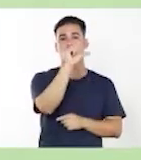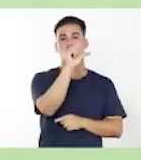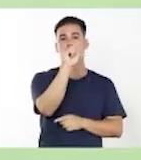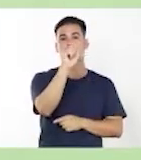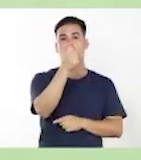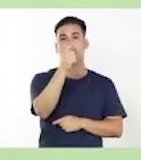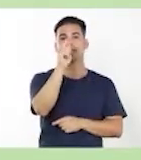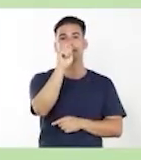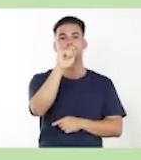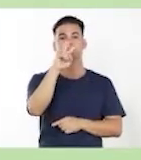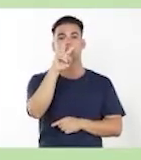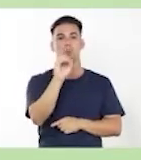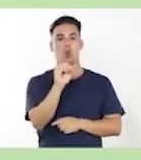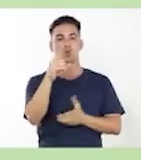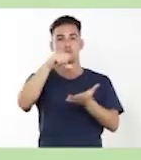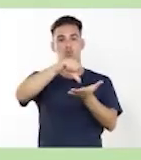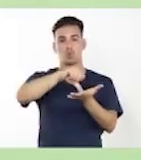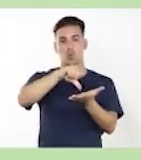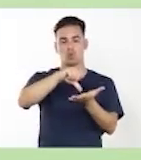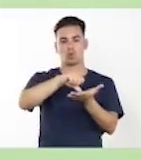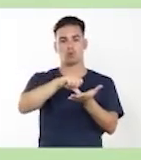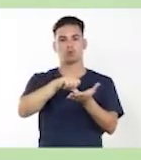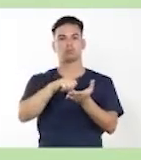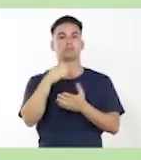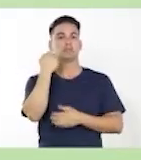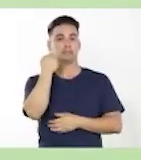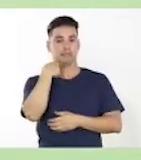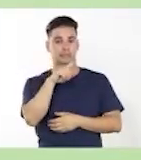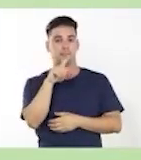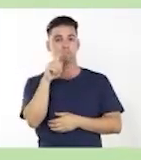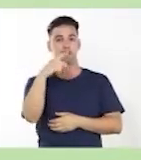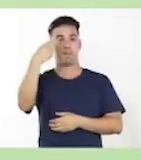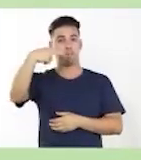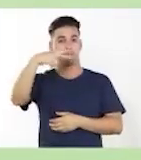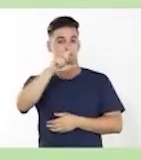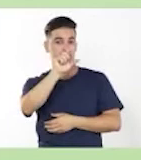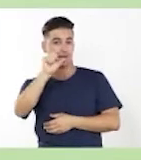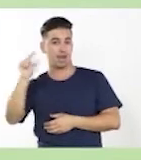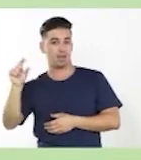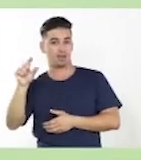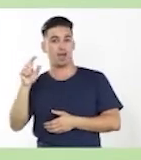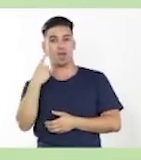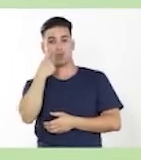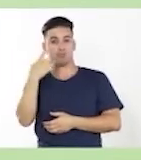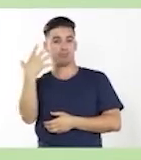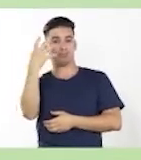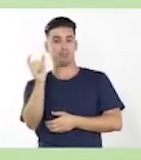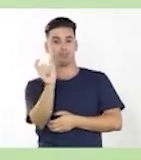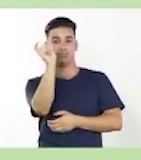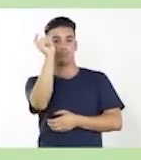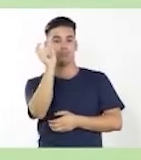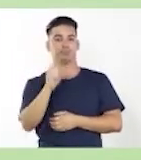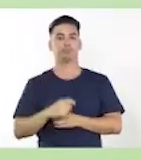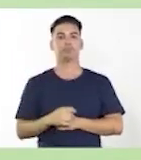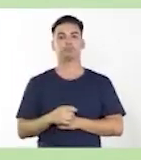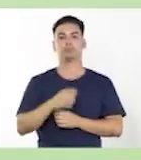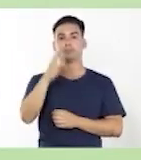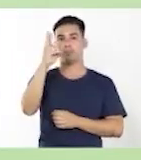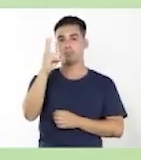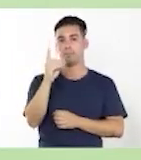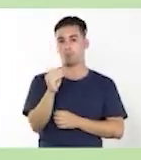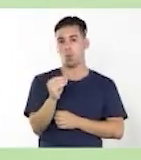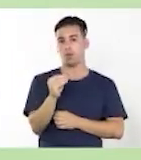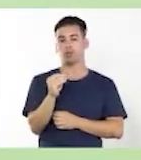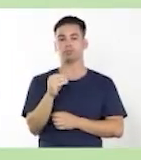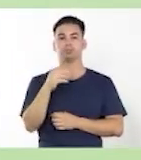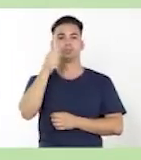del sujeto y constituye el núcleo del predicado verbal en número y persona. Recuerden que también